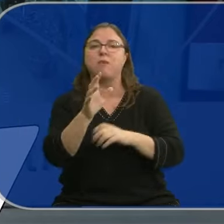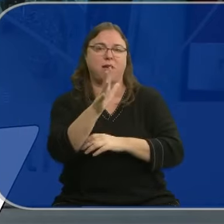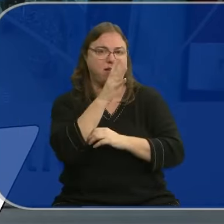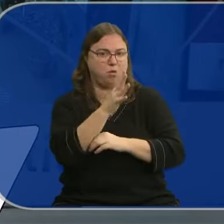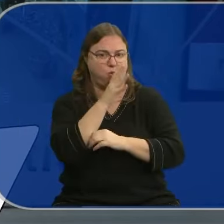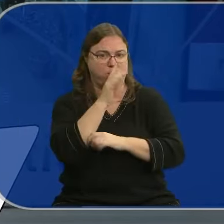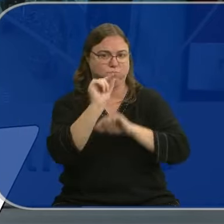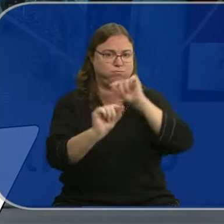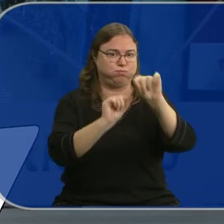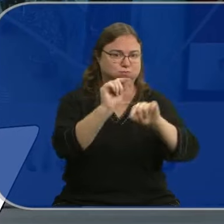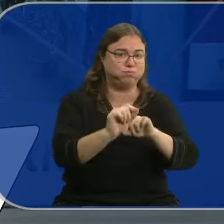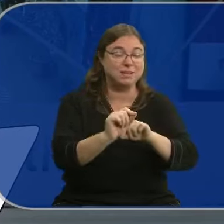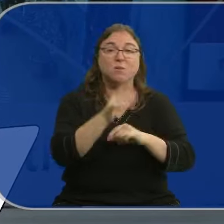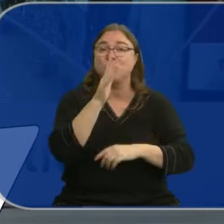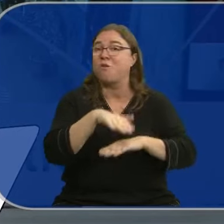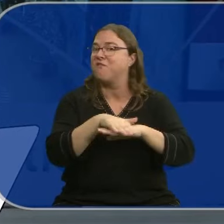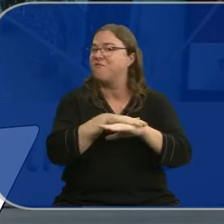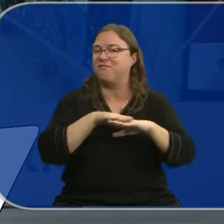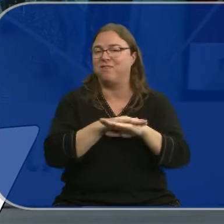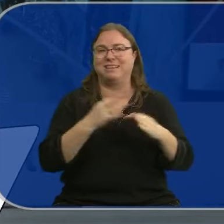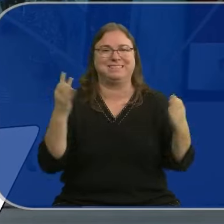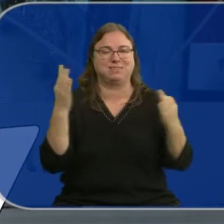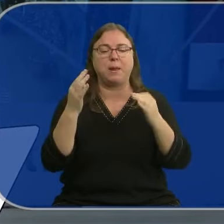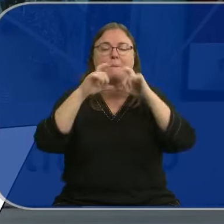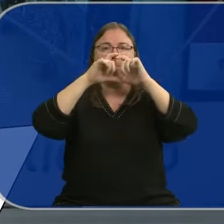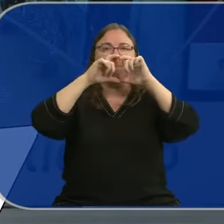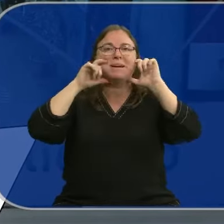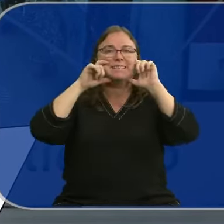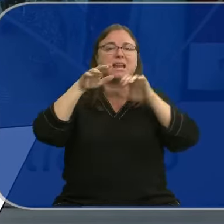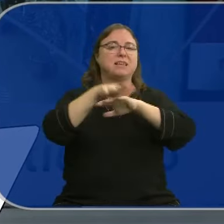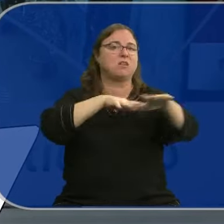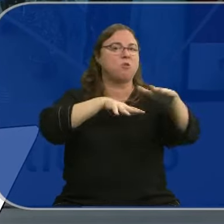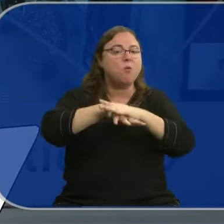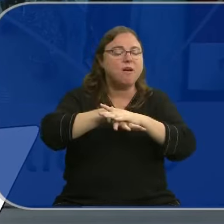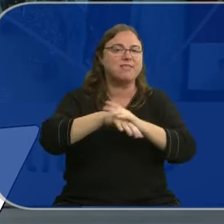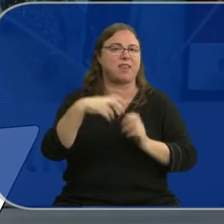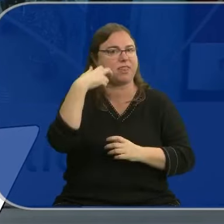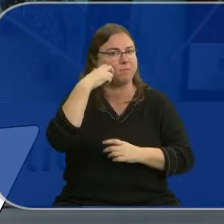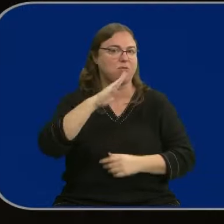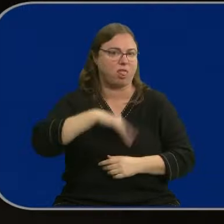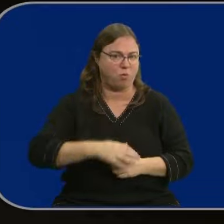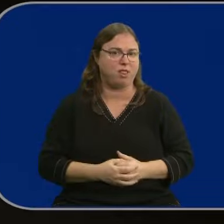Por eso desde Sanidad insisten, es esencial protegerse con mascarilla, guantes y calzado adecuado.